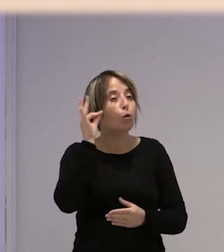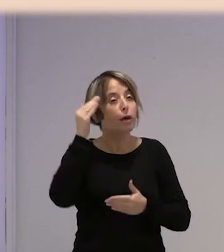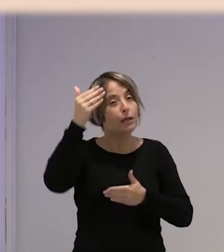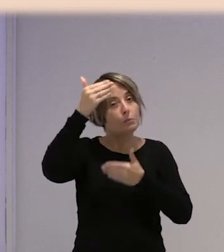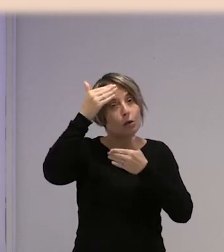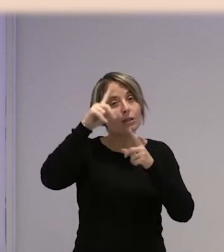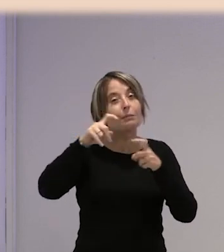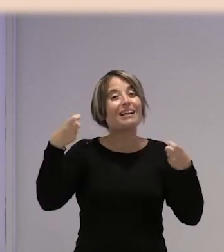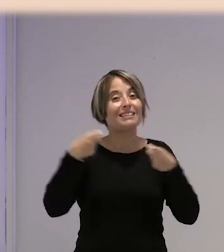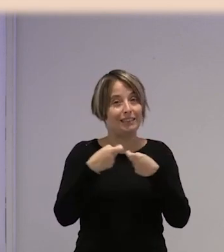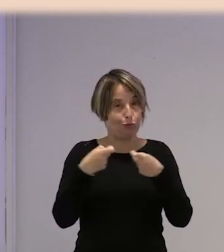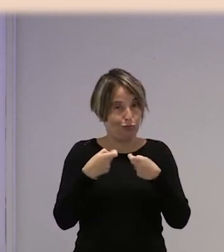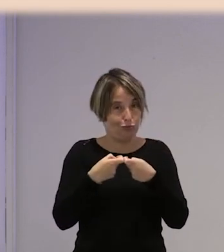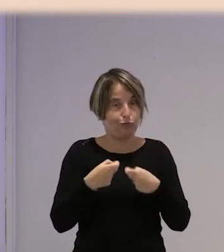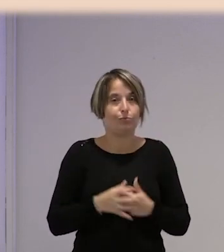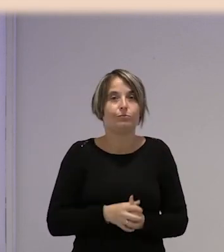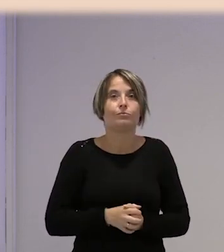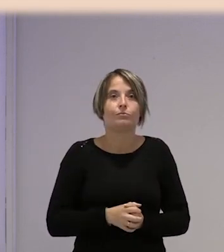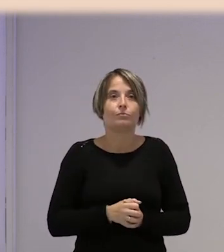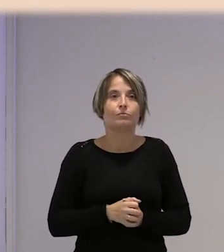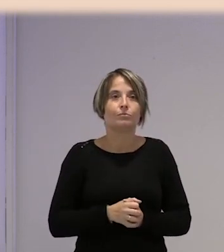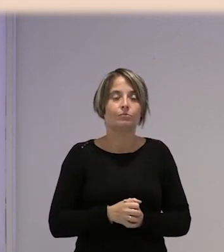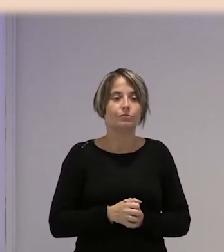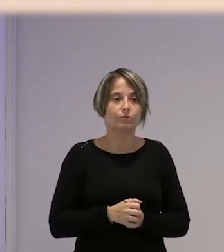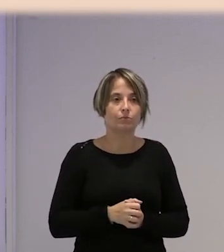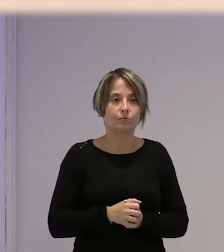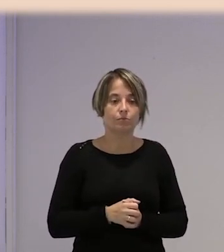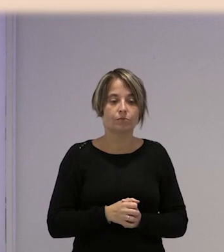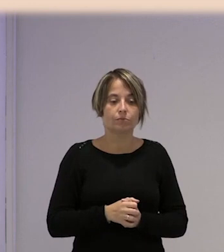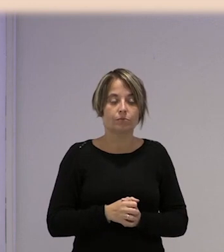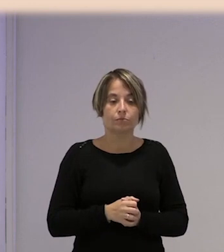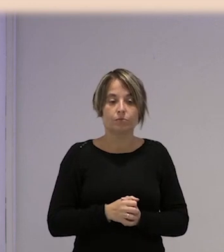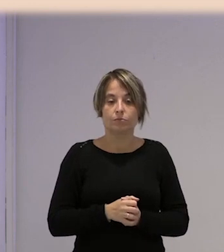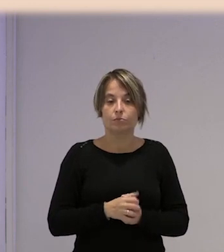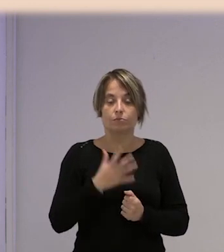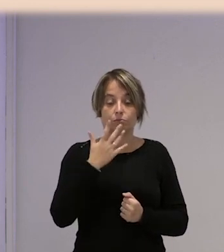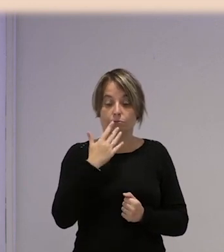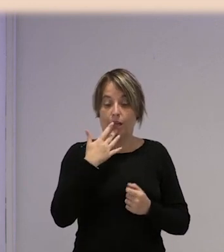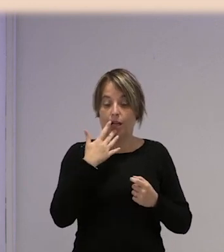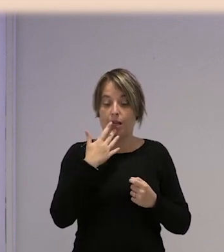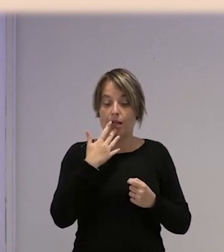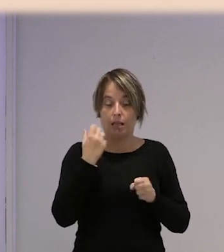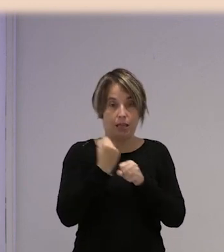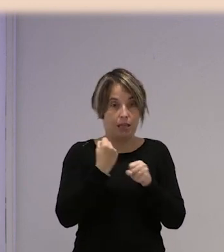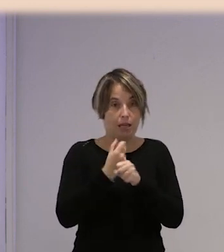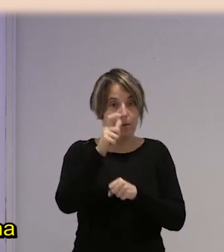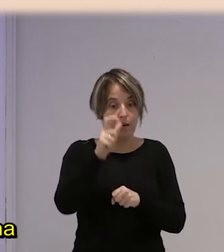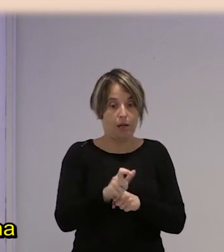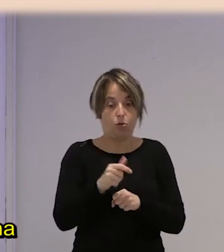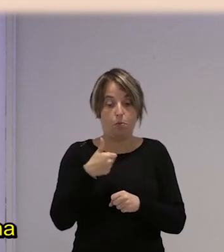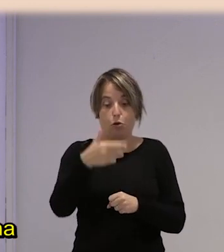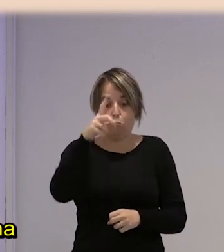tema del seguro. Me contabas que cuando llegan las trabajadoras al mes siguiente, muchas veces sin previo aviso,